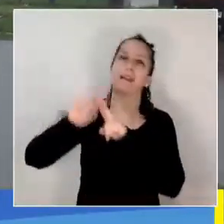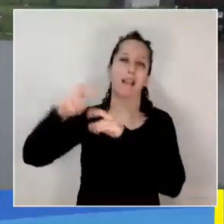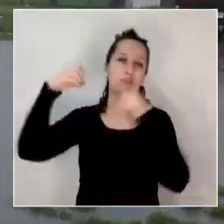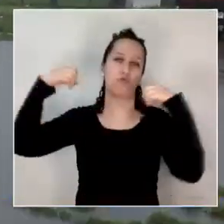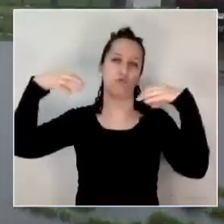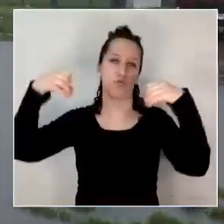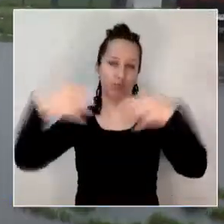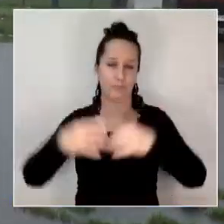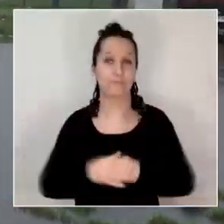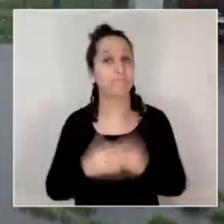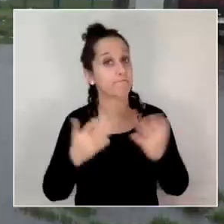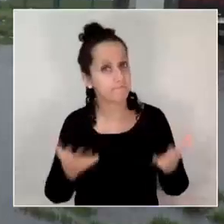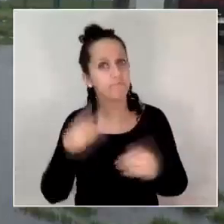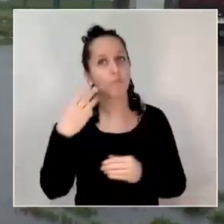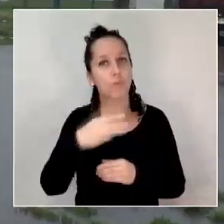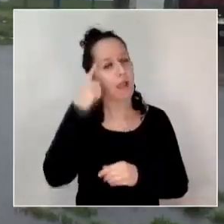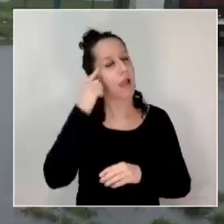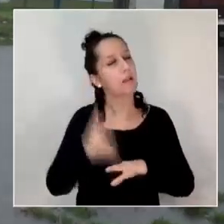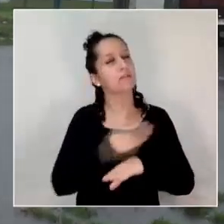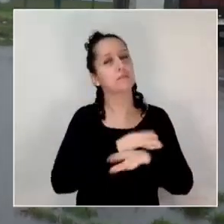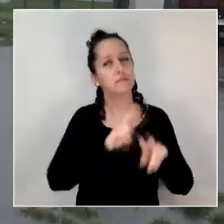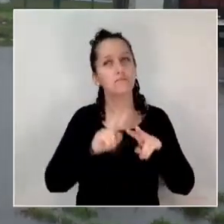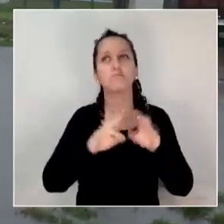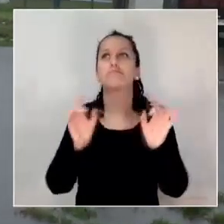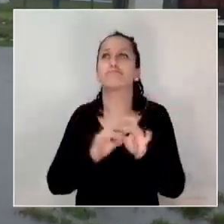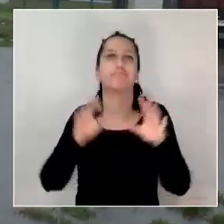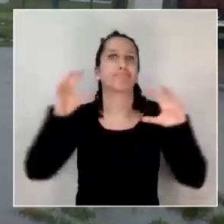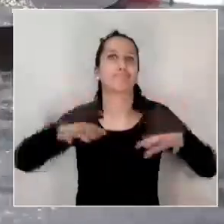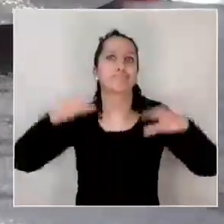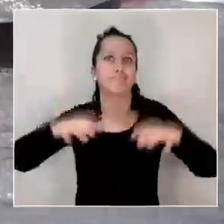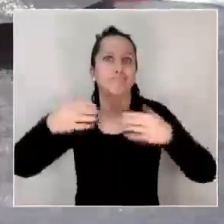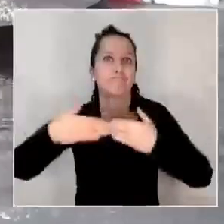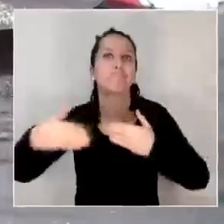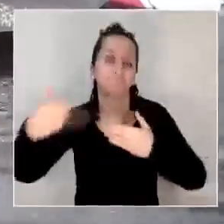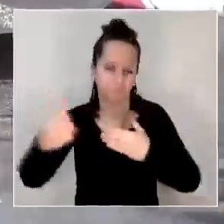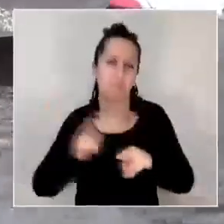municipalidad está preparada para el sistema frontal de estos días.